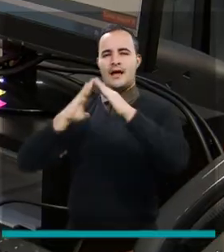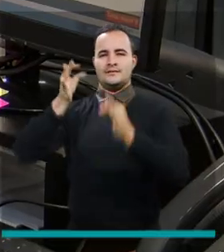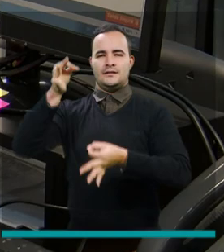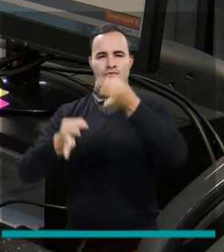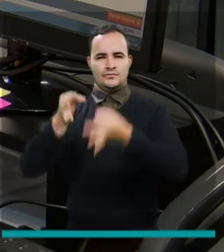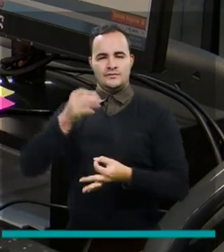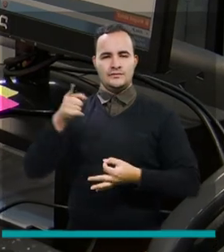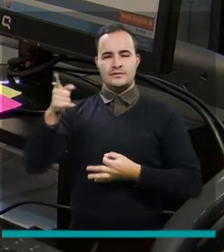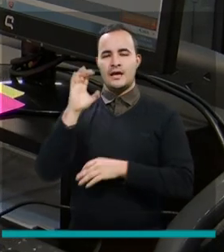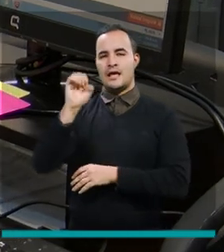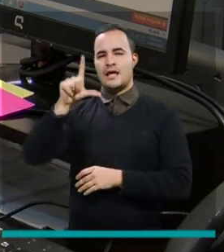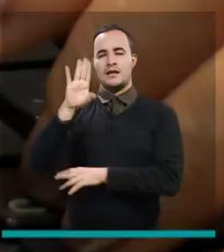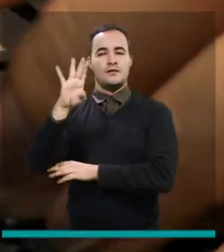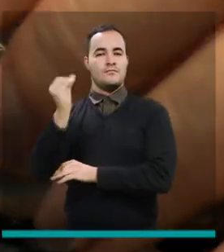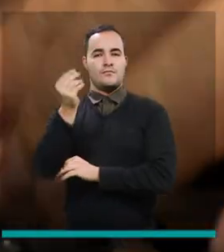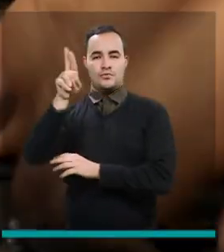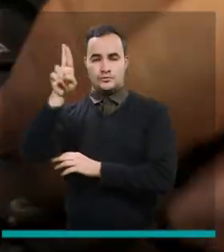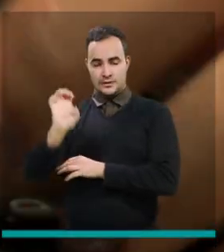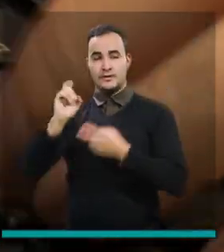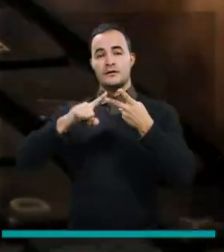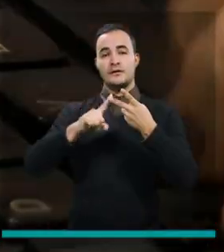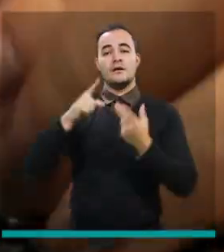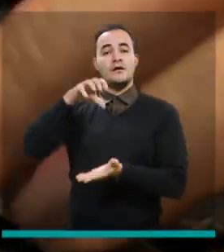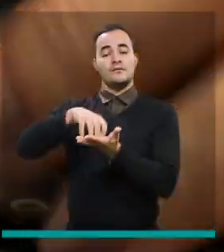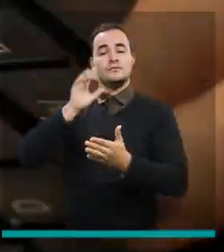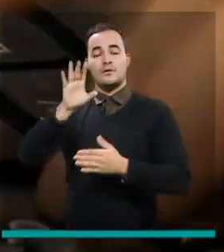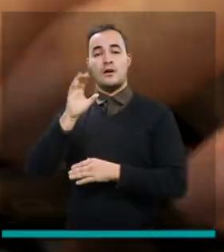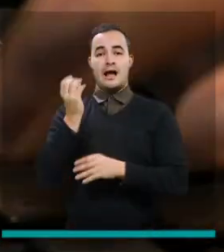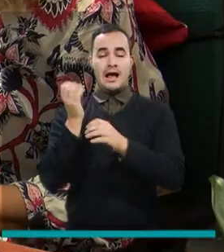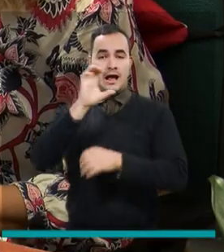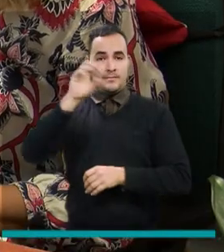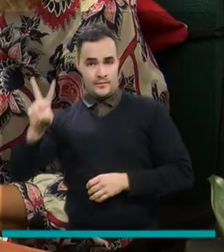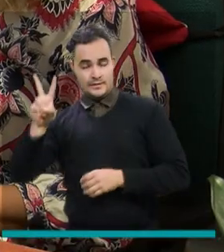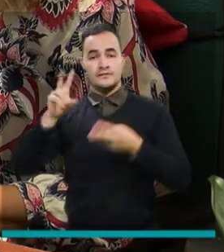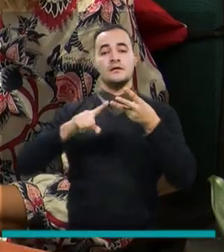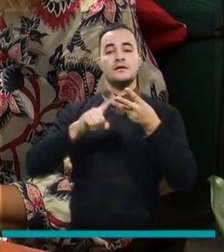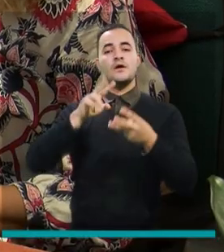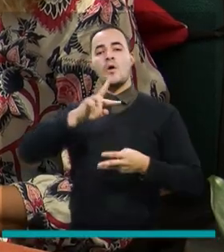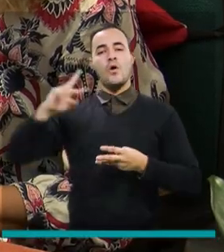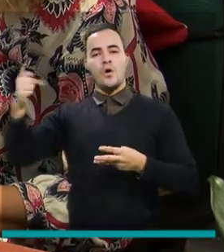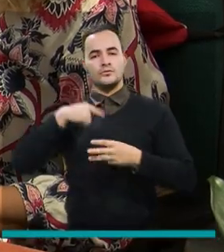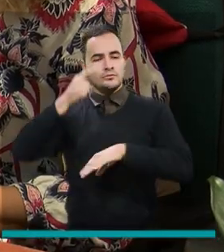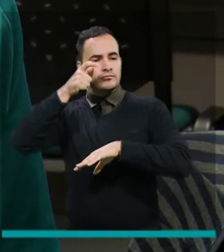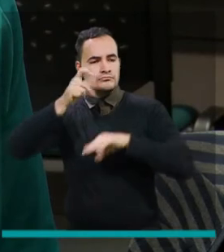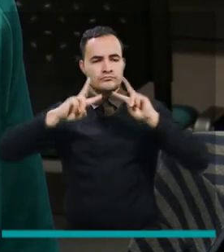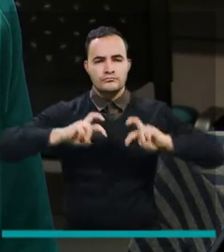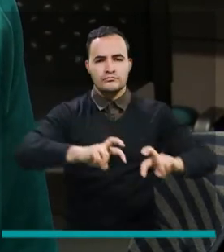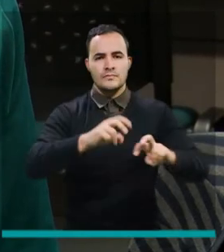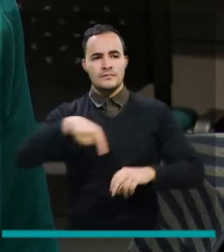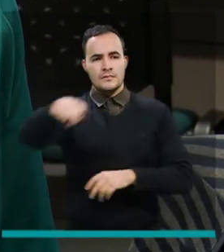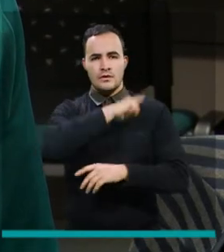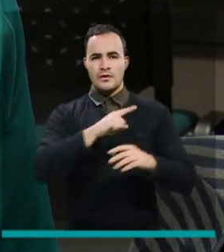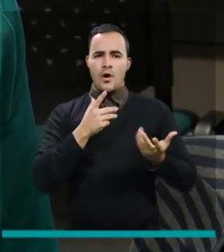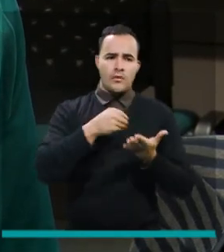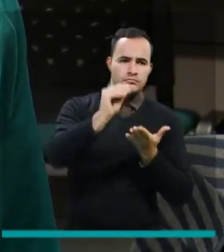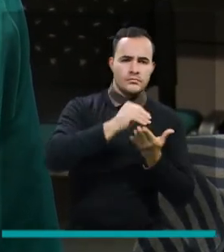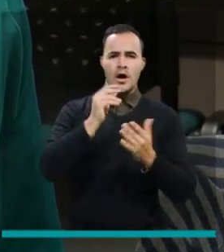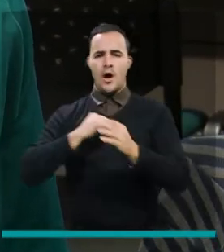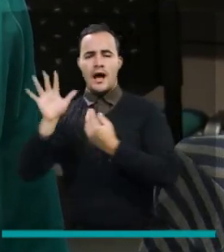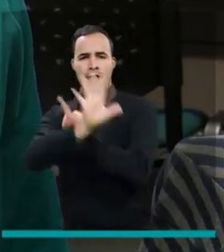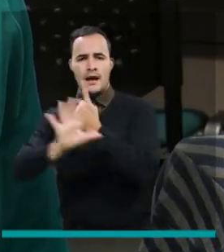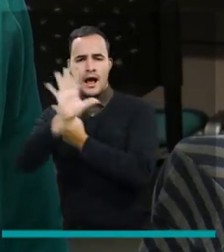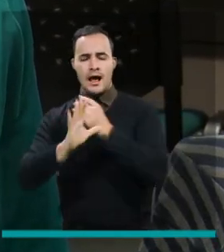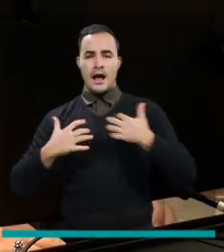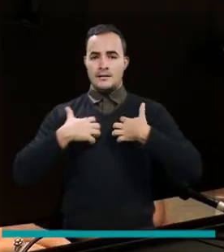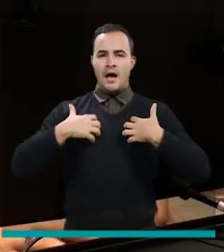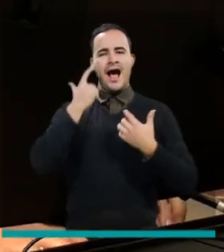justicia de el bosque la inspección 4b de campo valdés y las inspecciones de protección al consumidor y de protección animal fueron